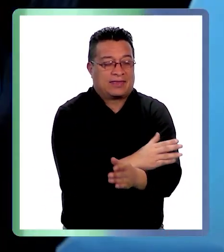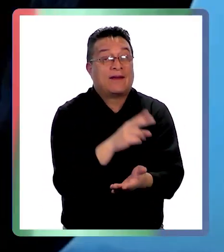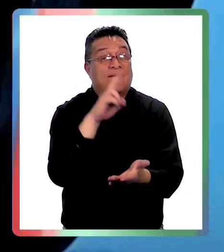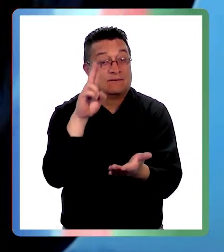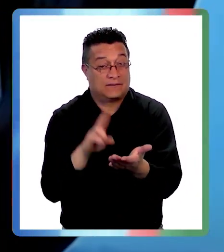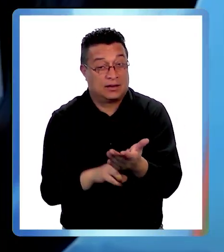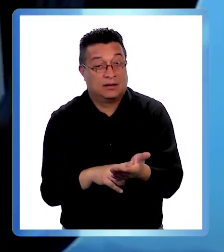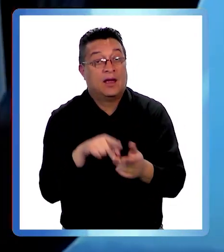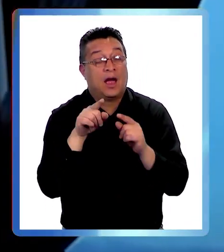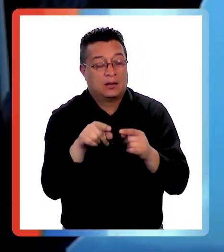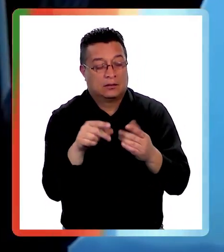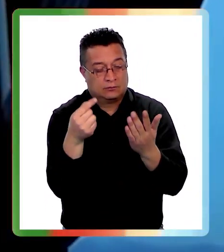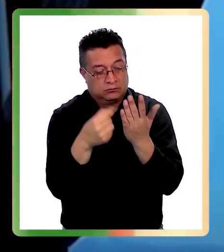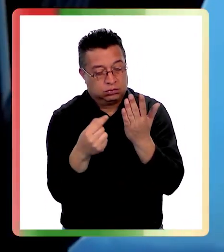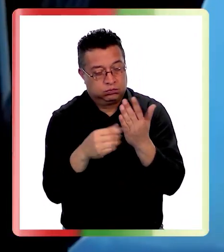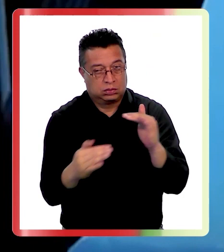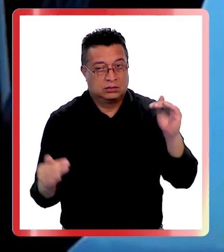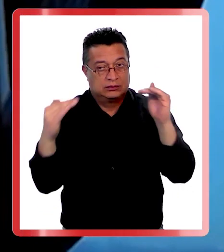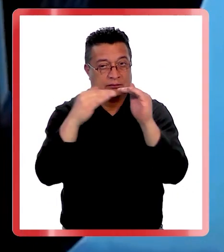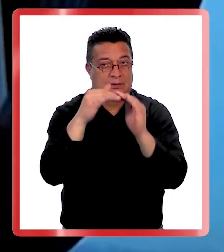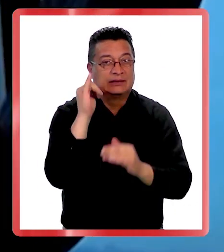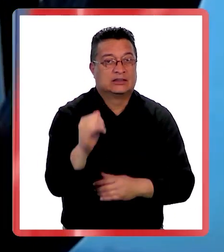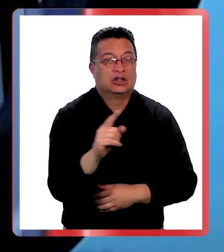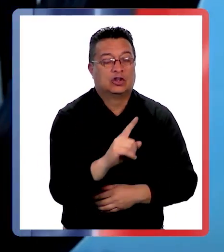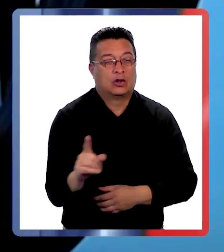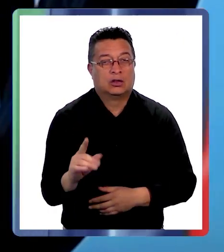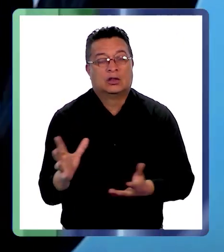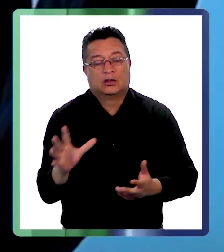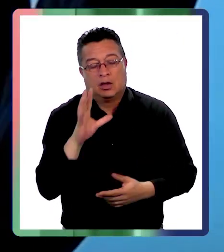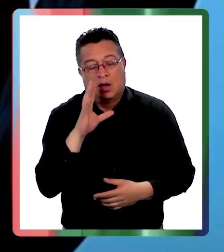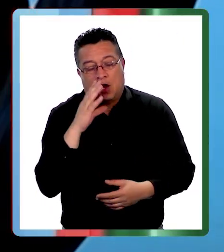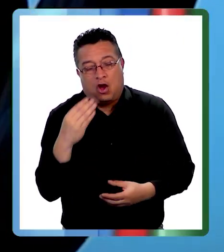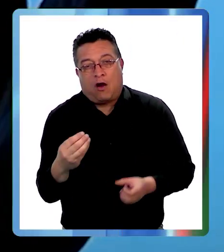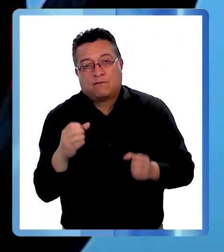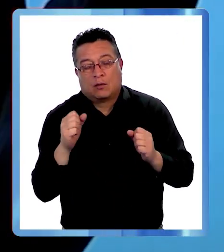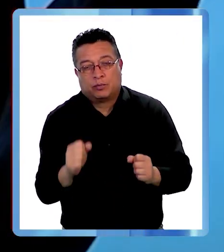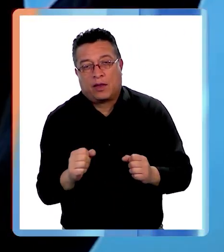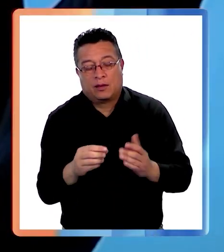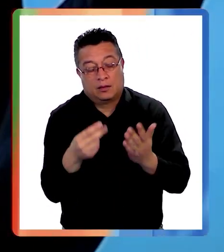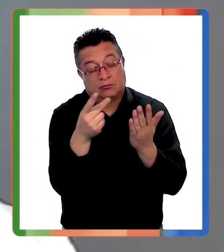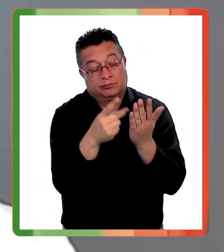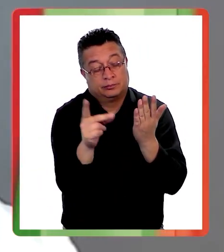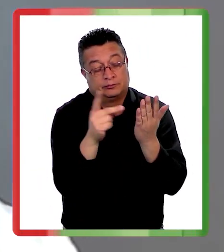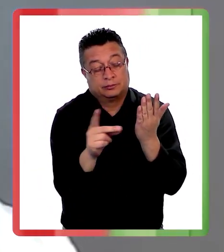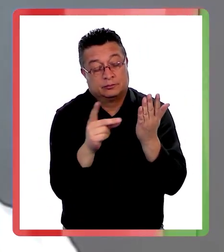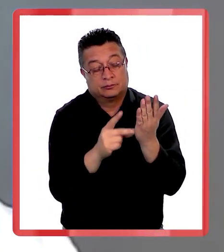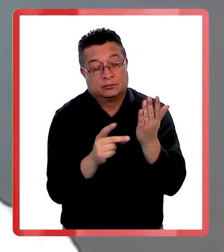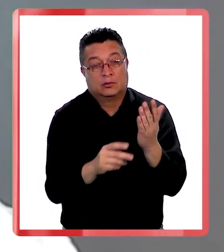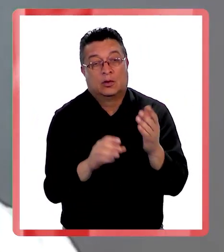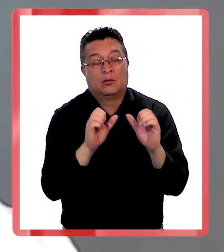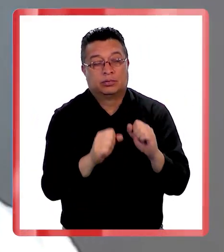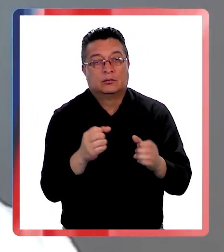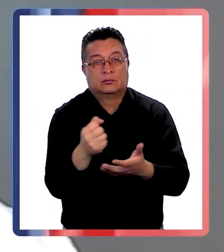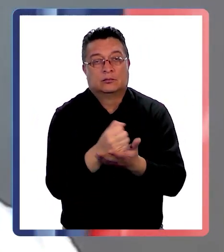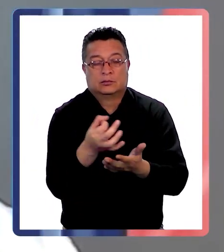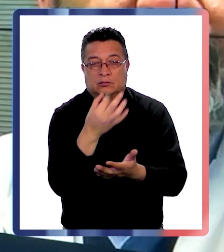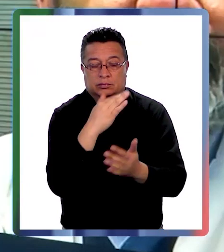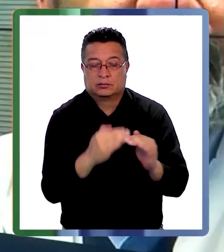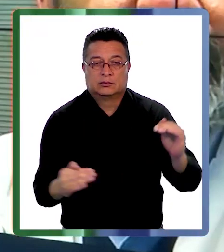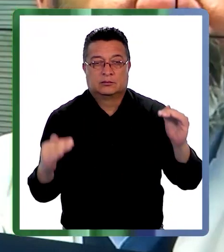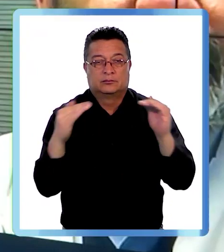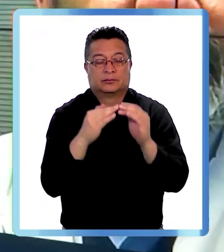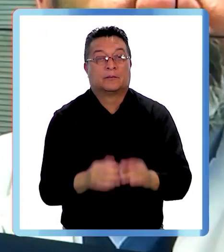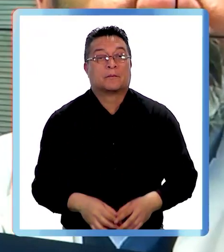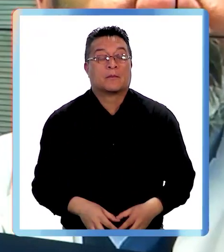ver si el diagnóstico corresponde o no y por supuesto según eso se haga un diagnóstico o se haga un tratamiento acorde.